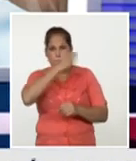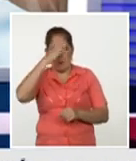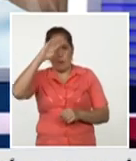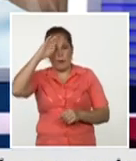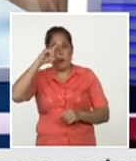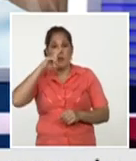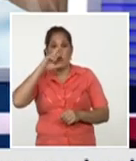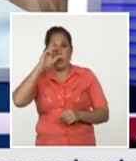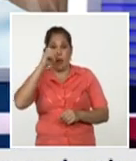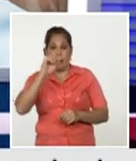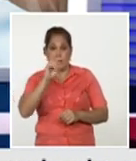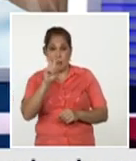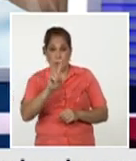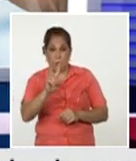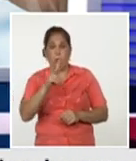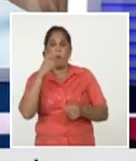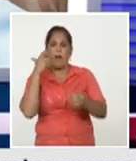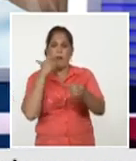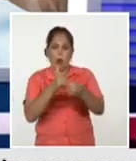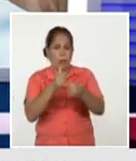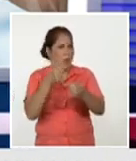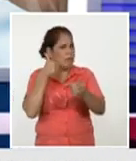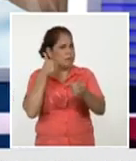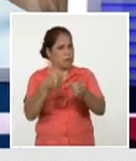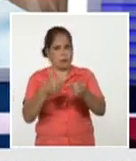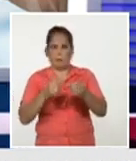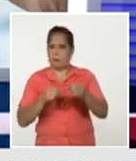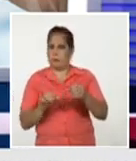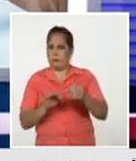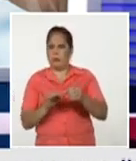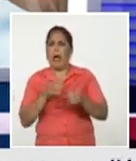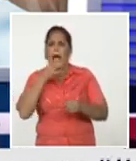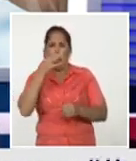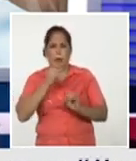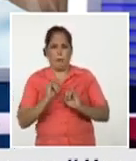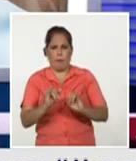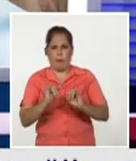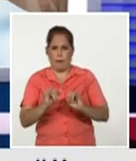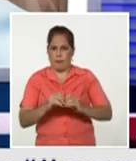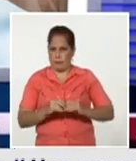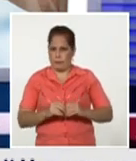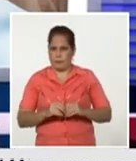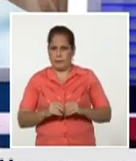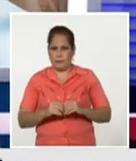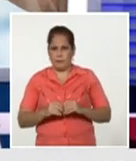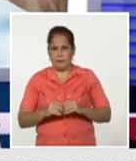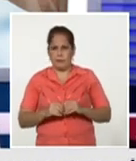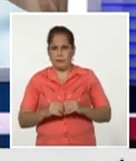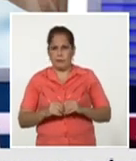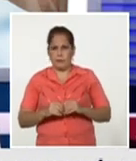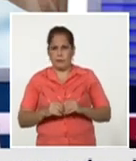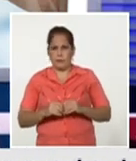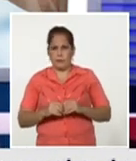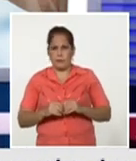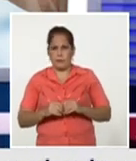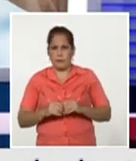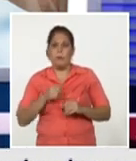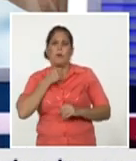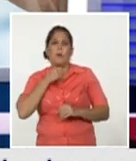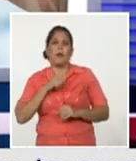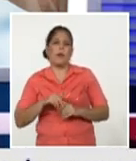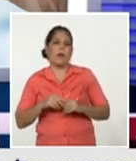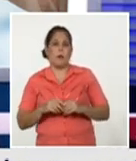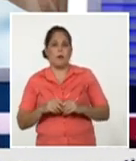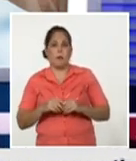cero dos es una vacuna muy segura te voy a dar algunos datos que ilustran esta afirmación por ejemplo los